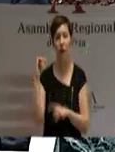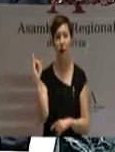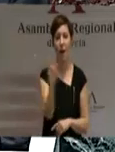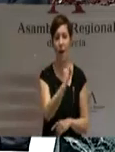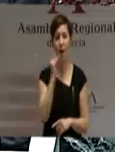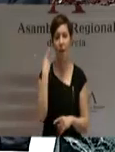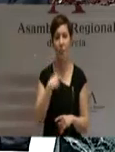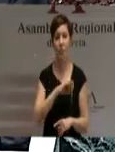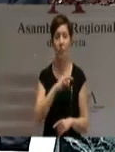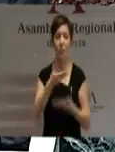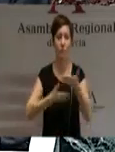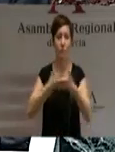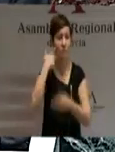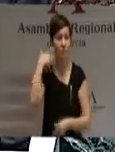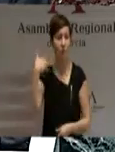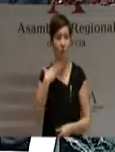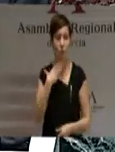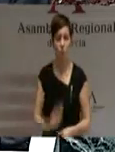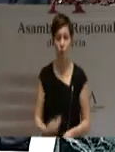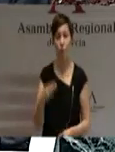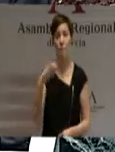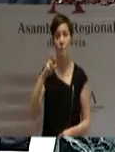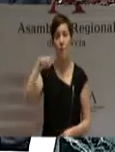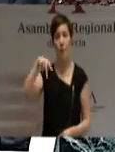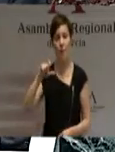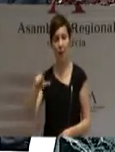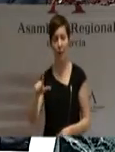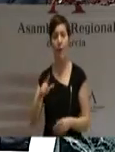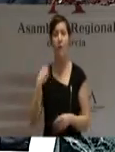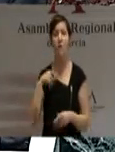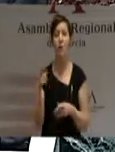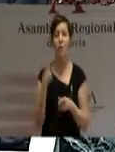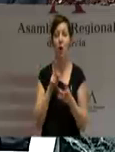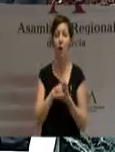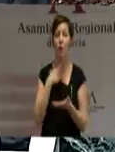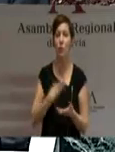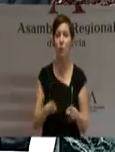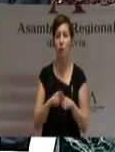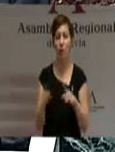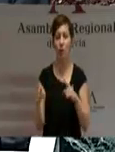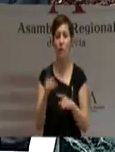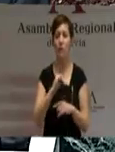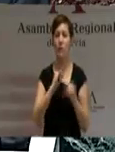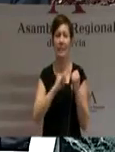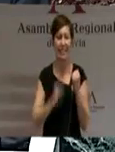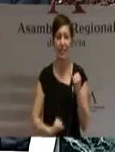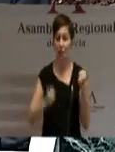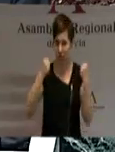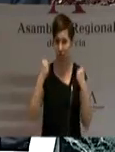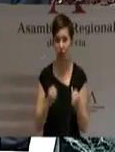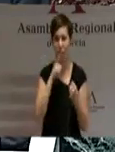reportero Tito Bernal, en una región sin rumbo político, sumida en una crisis institucional de primera magnitud.